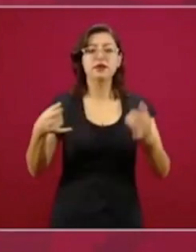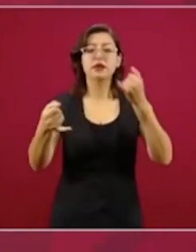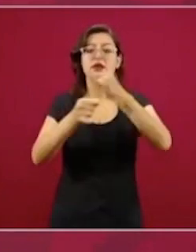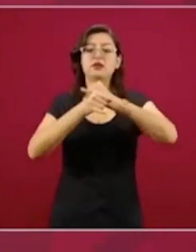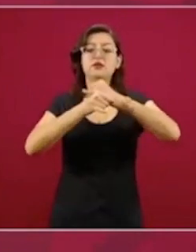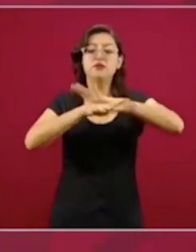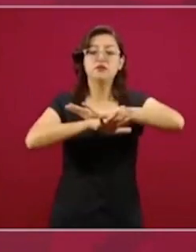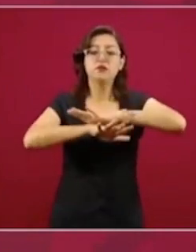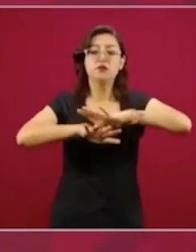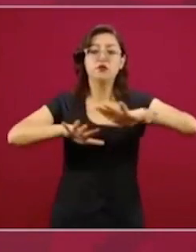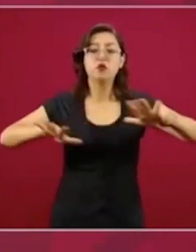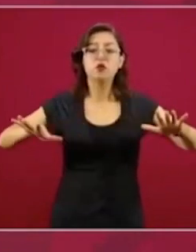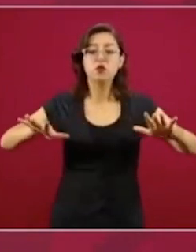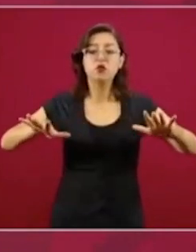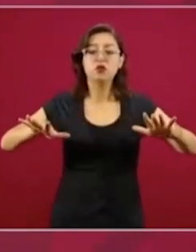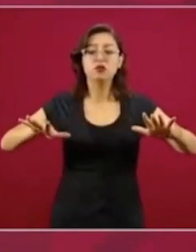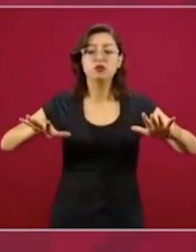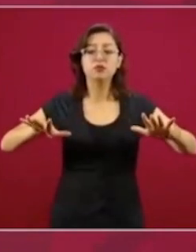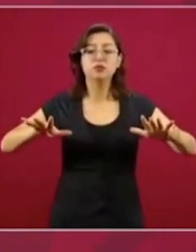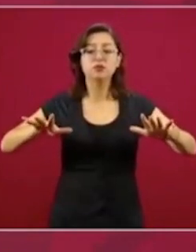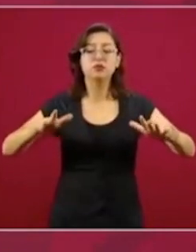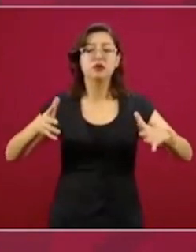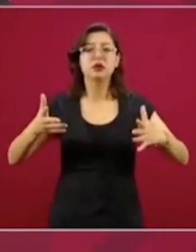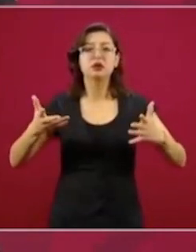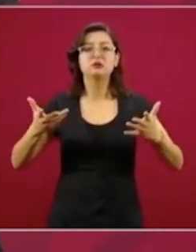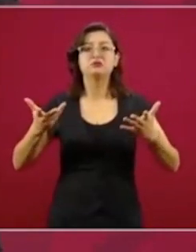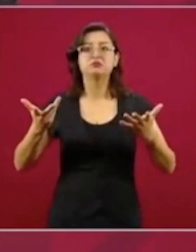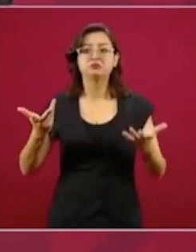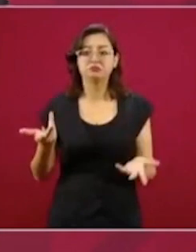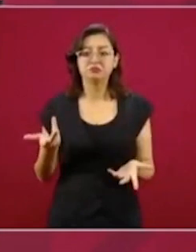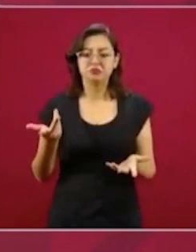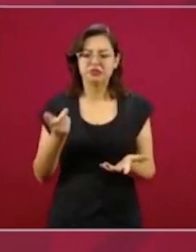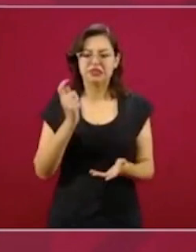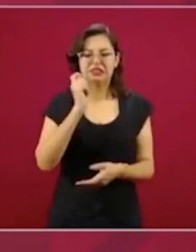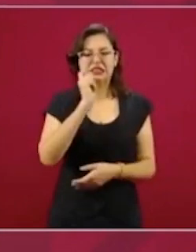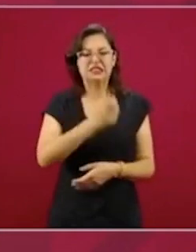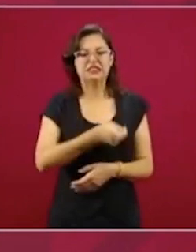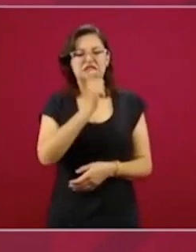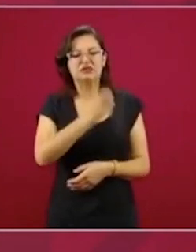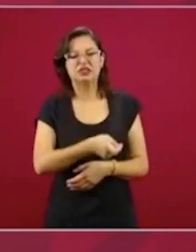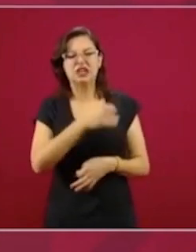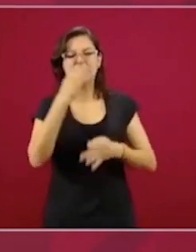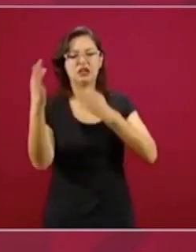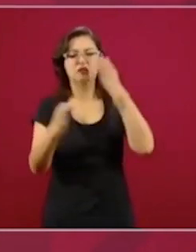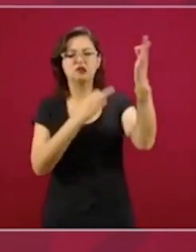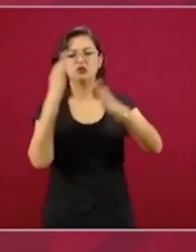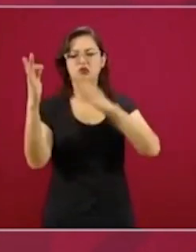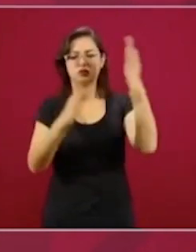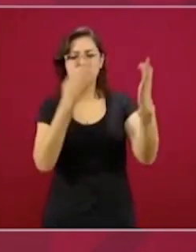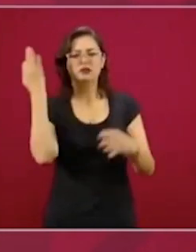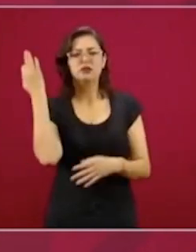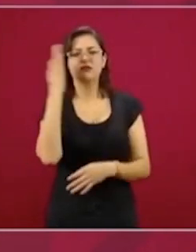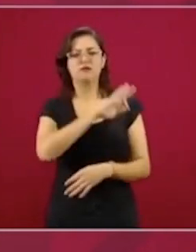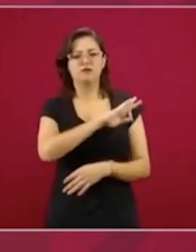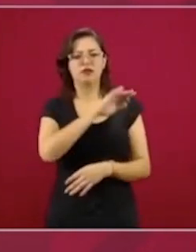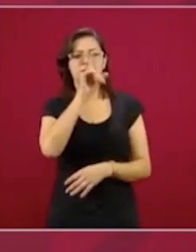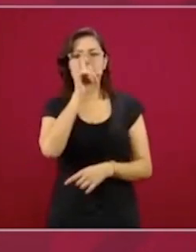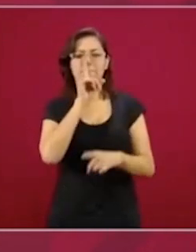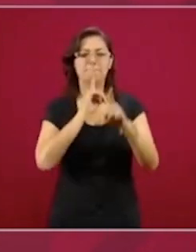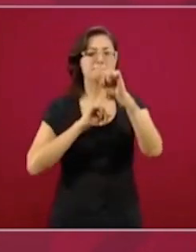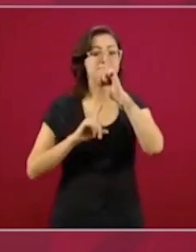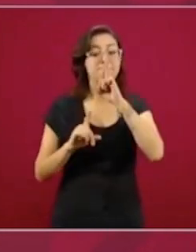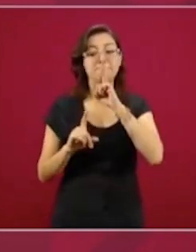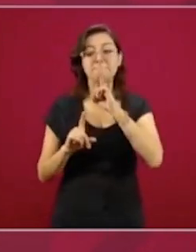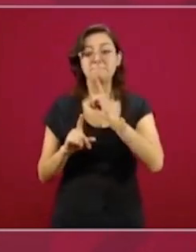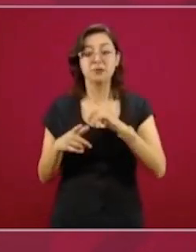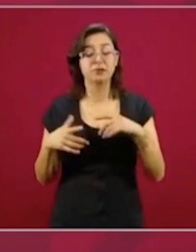cómo funciona este mecanismo, del todo nuevo,